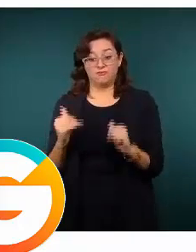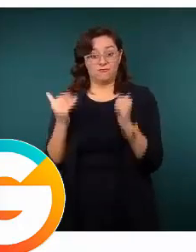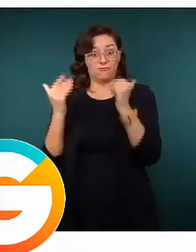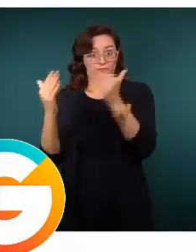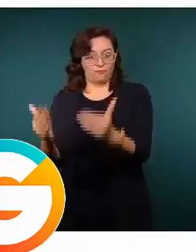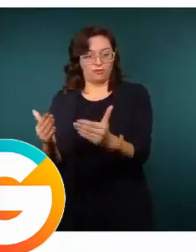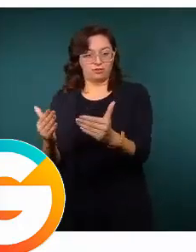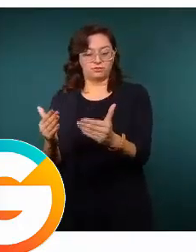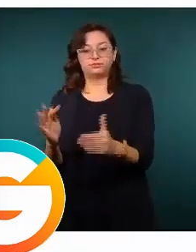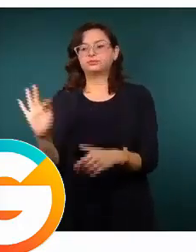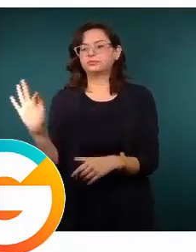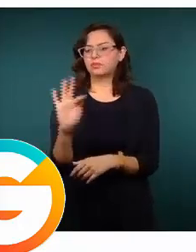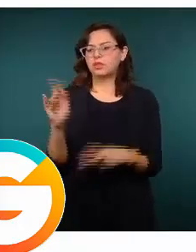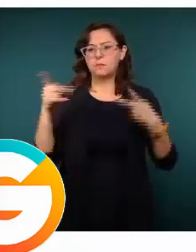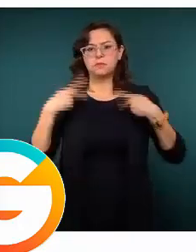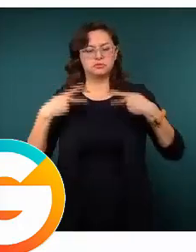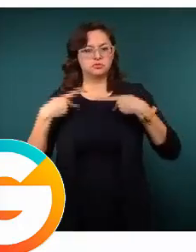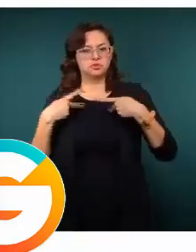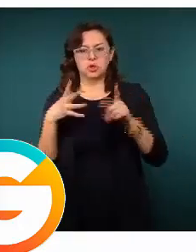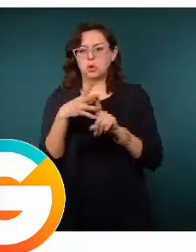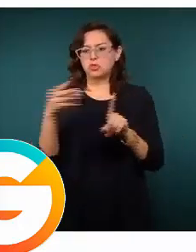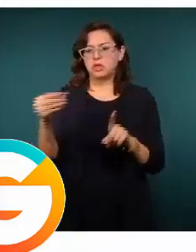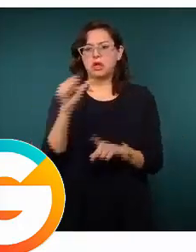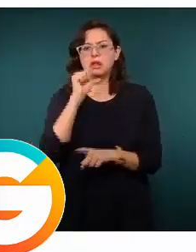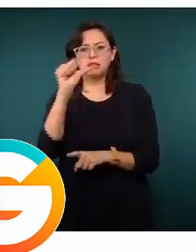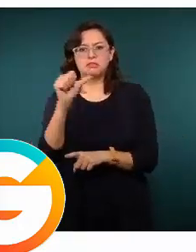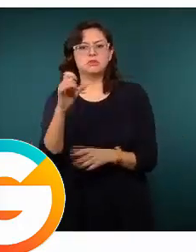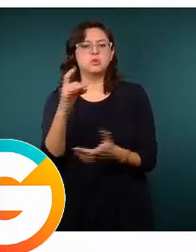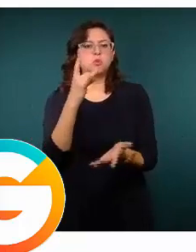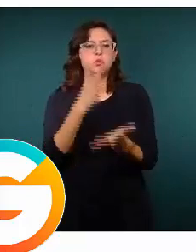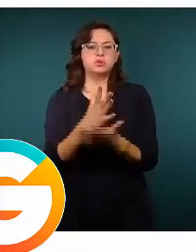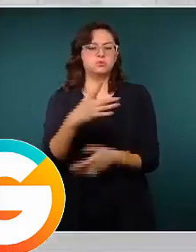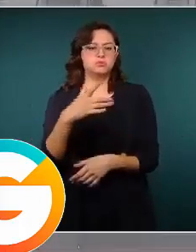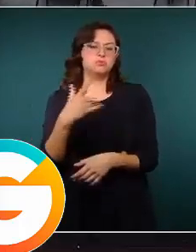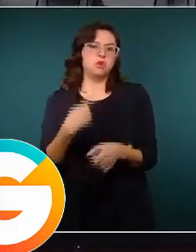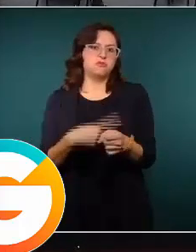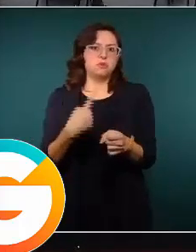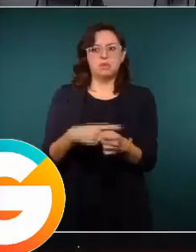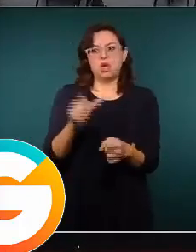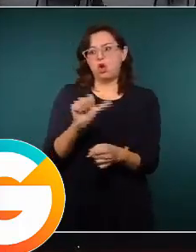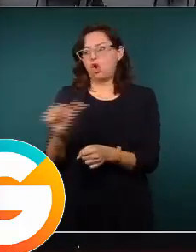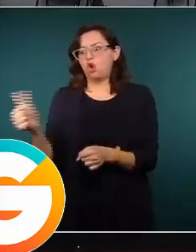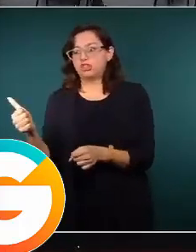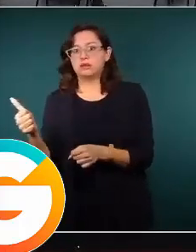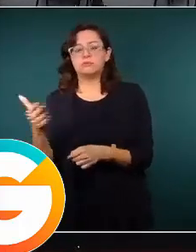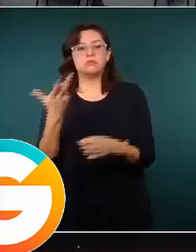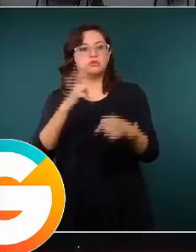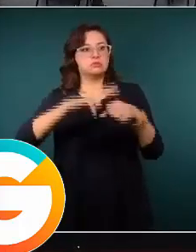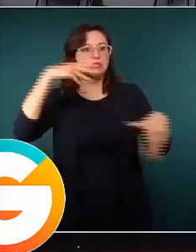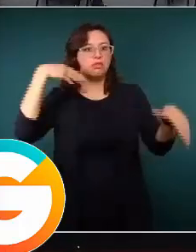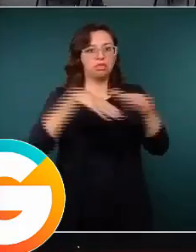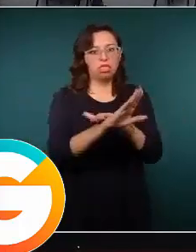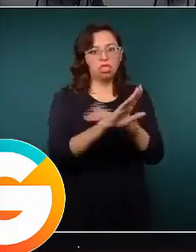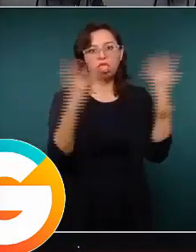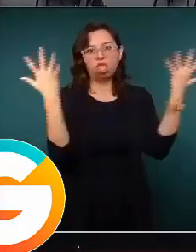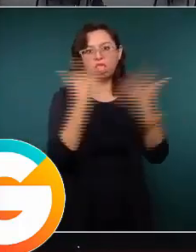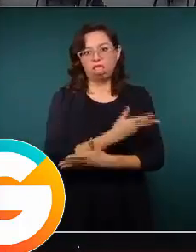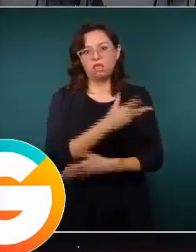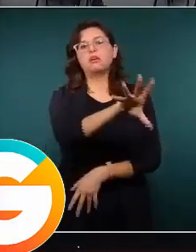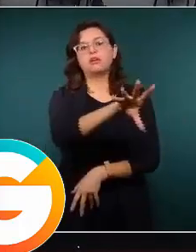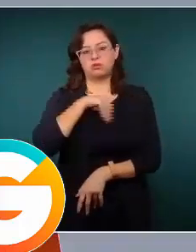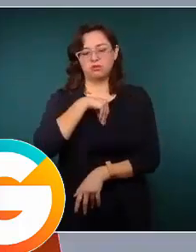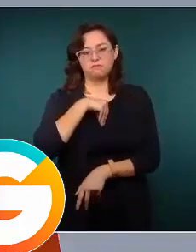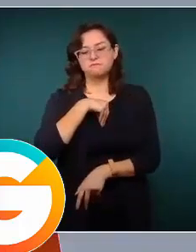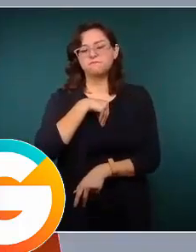quizás no estuviera contagiado y nada más fuera una enfermedad respiratoria distinta pudiera contagiarse al entrar al hospital o si entrar